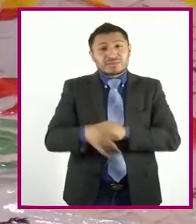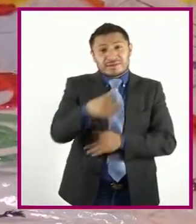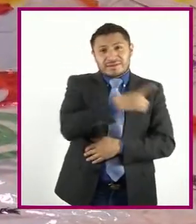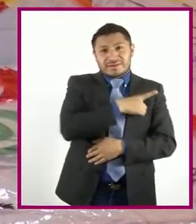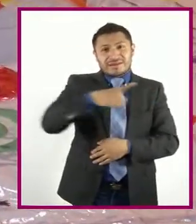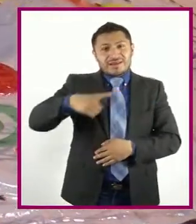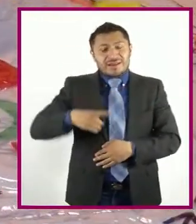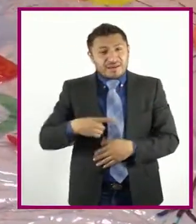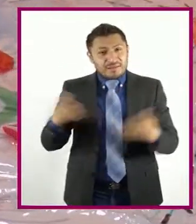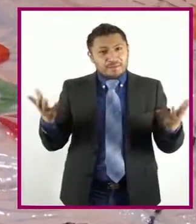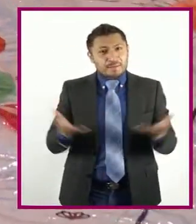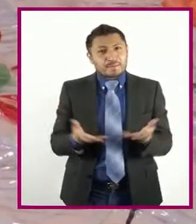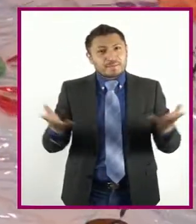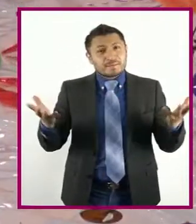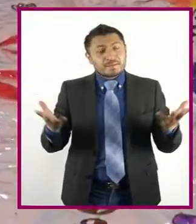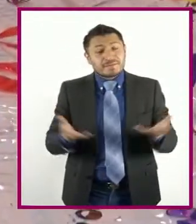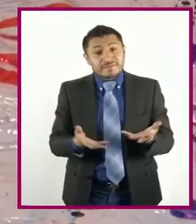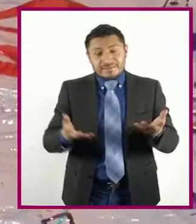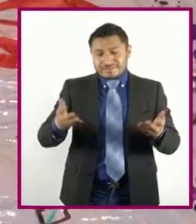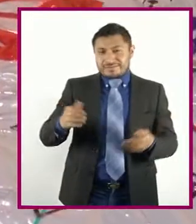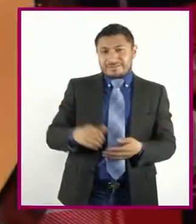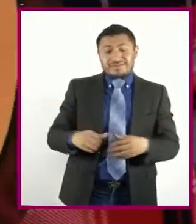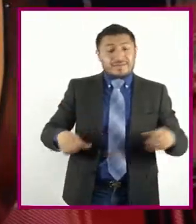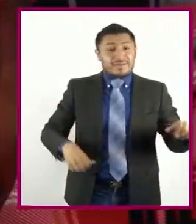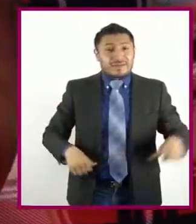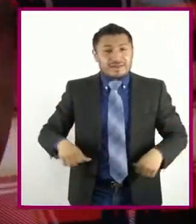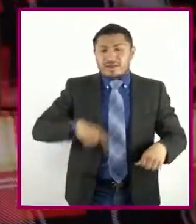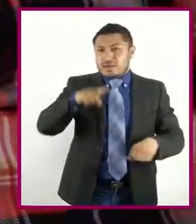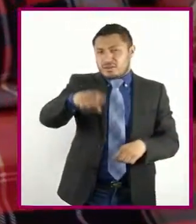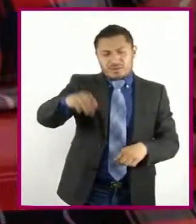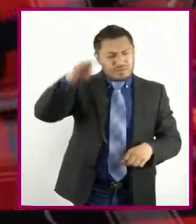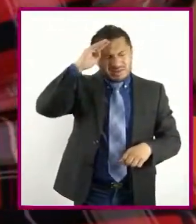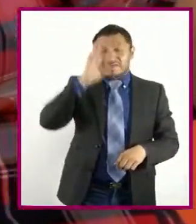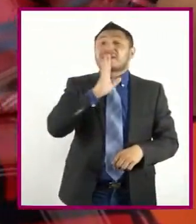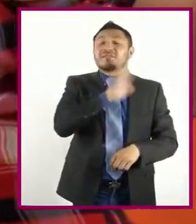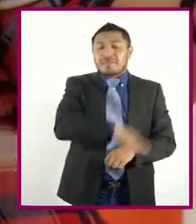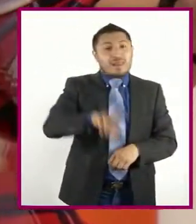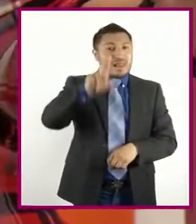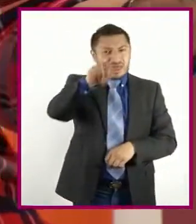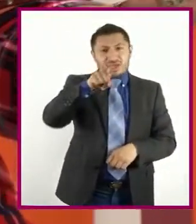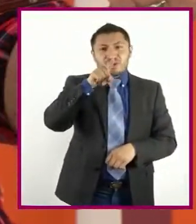actuar No pienses mal Lo lograrás